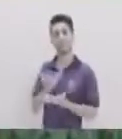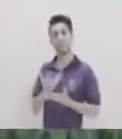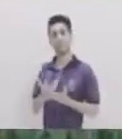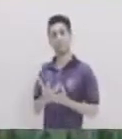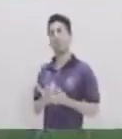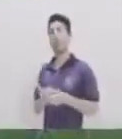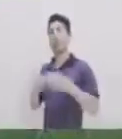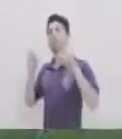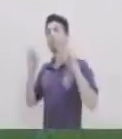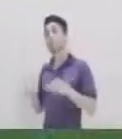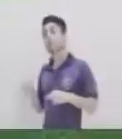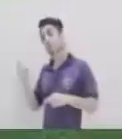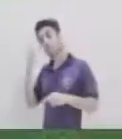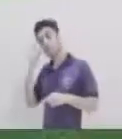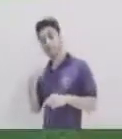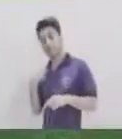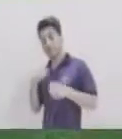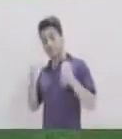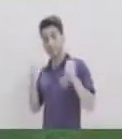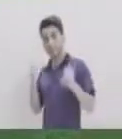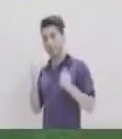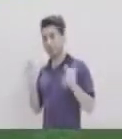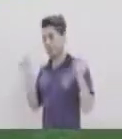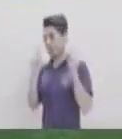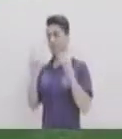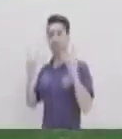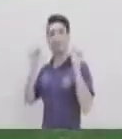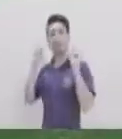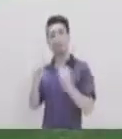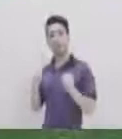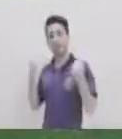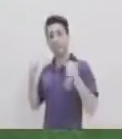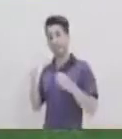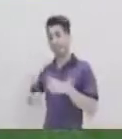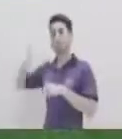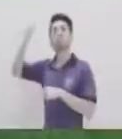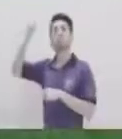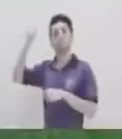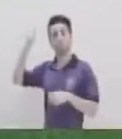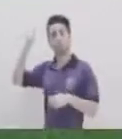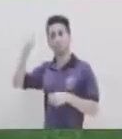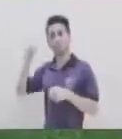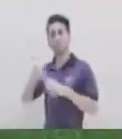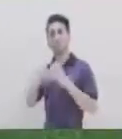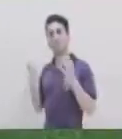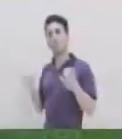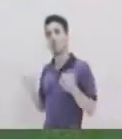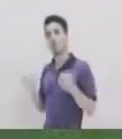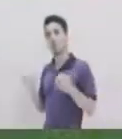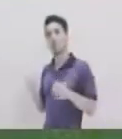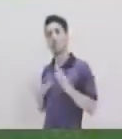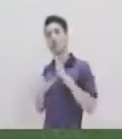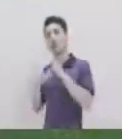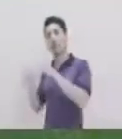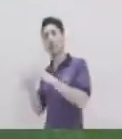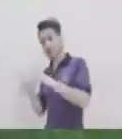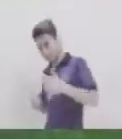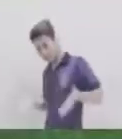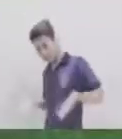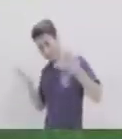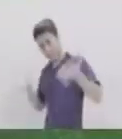rodean Si las personas Creen en sí mismas Es increíble Lo que pueden lograr Entonces los líderes